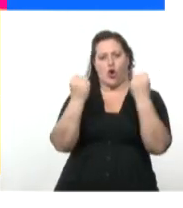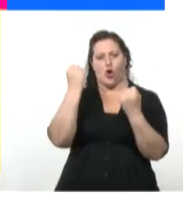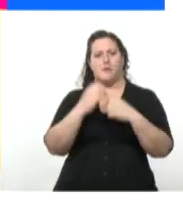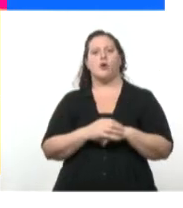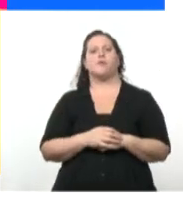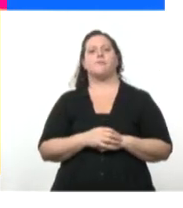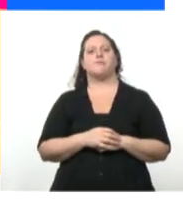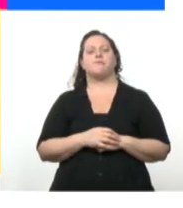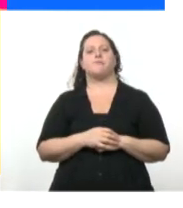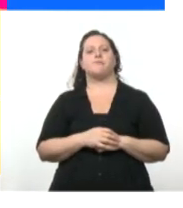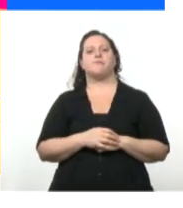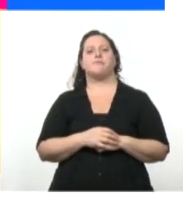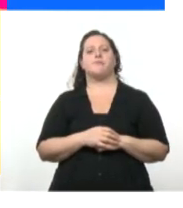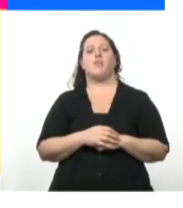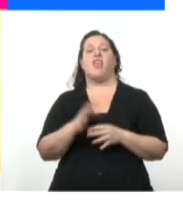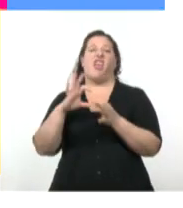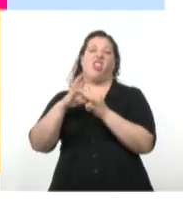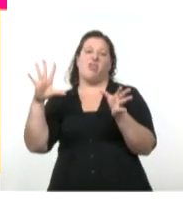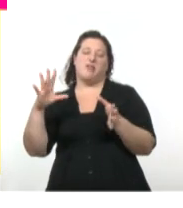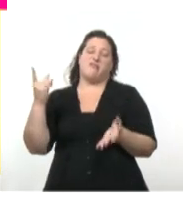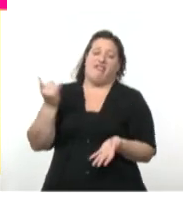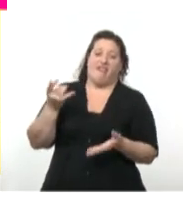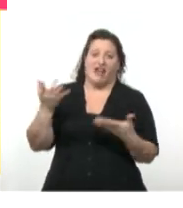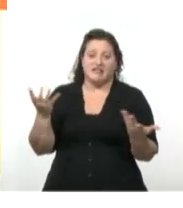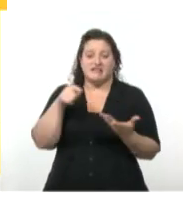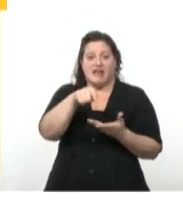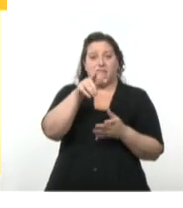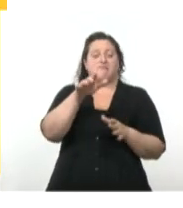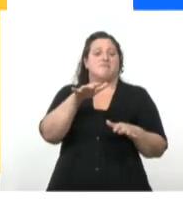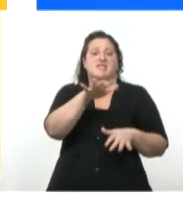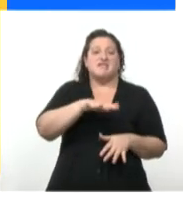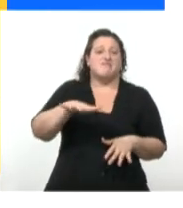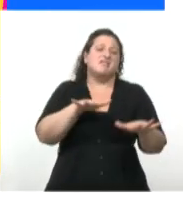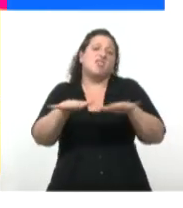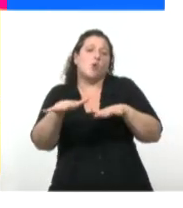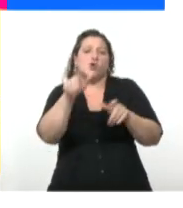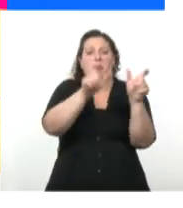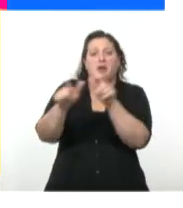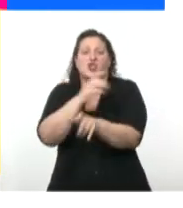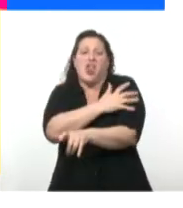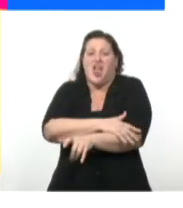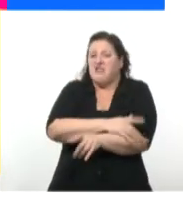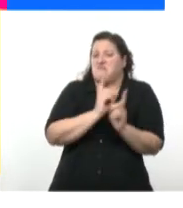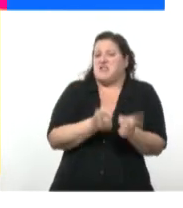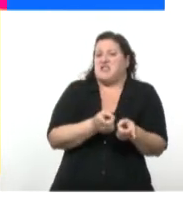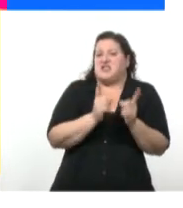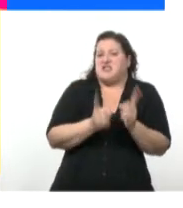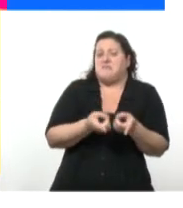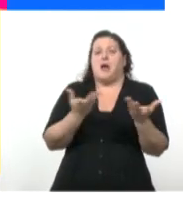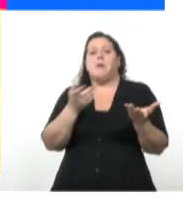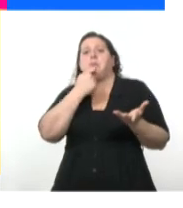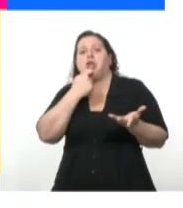La falsa independencia no ha traído ninguna mejoría para las clases bajas. En las plantaciones se sigue explotando a los trabajadores.